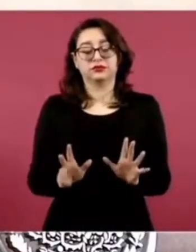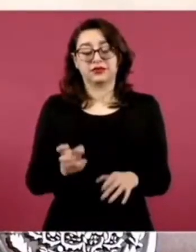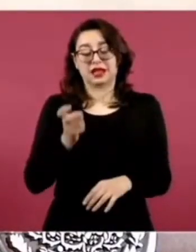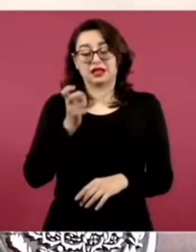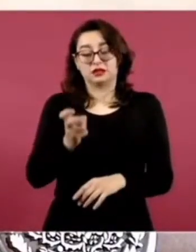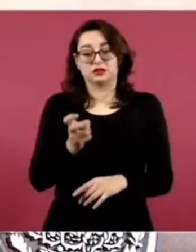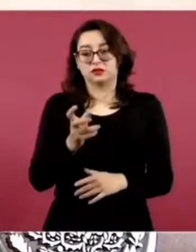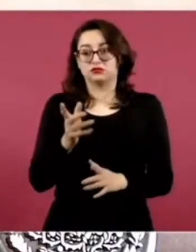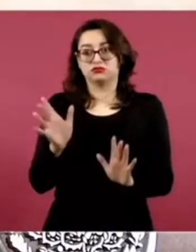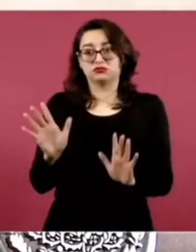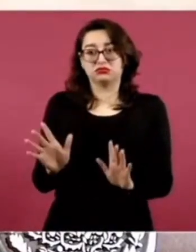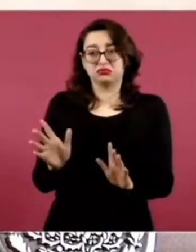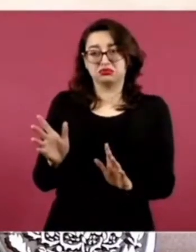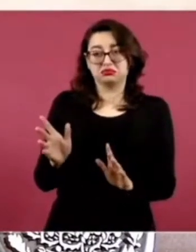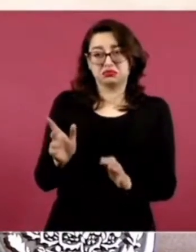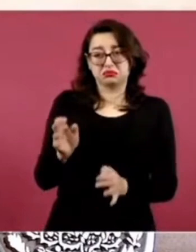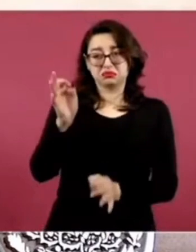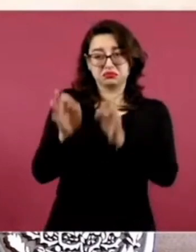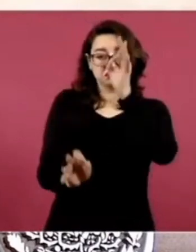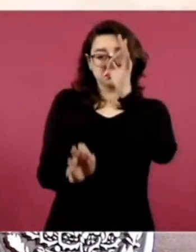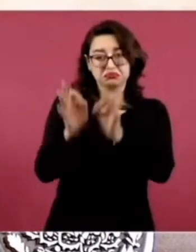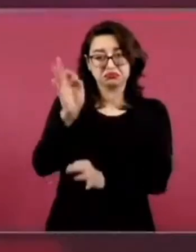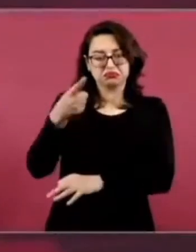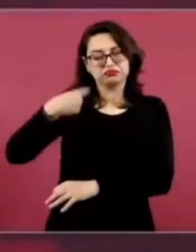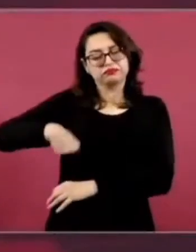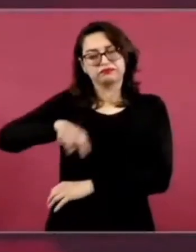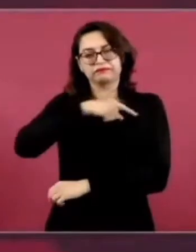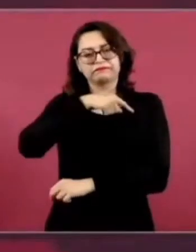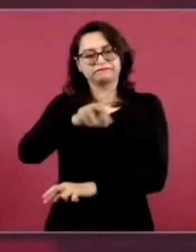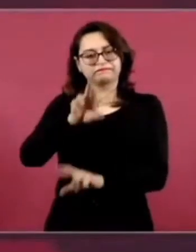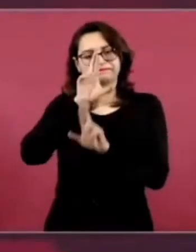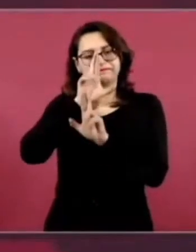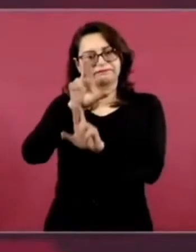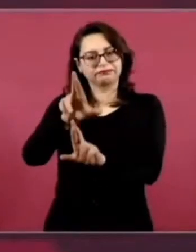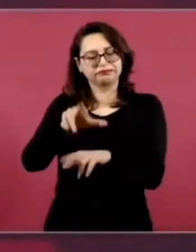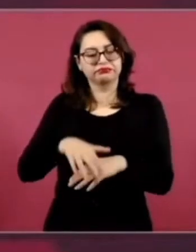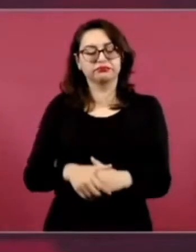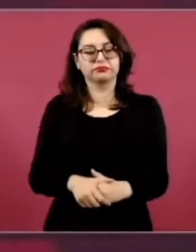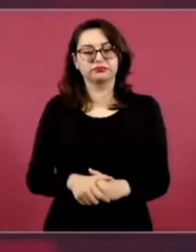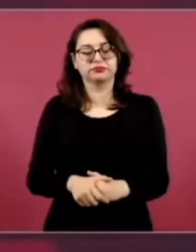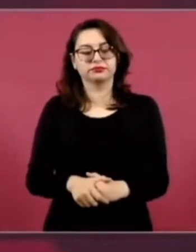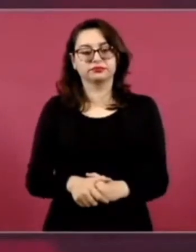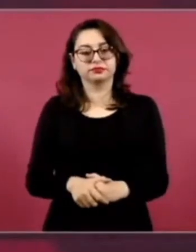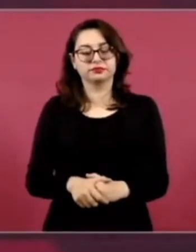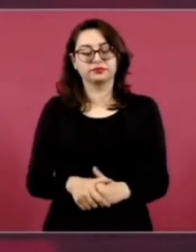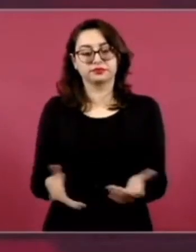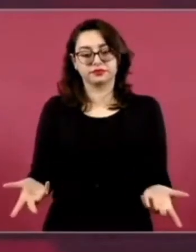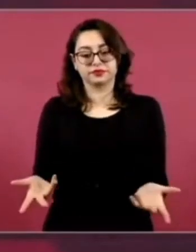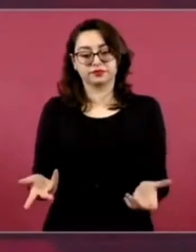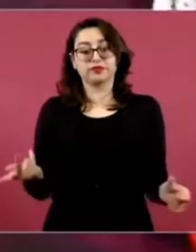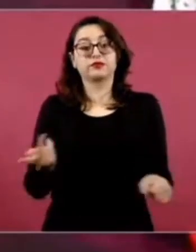exonerando